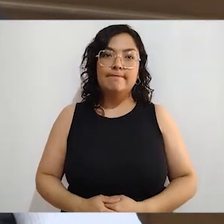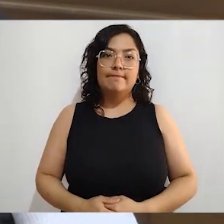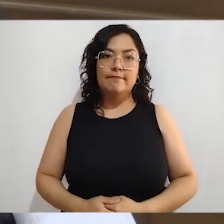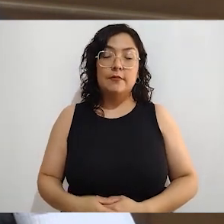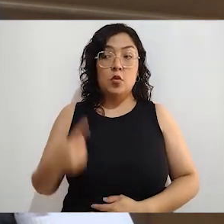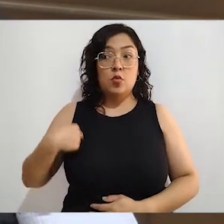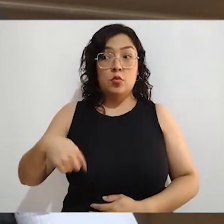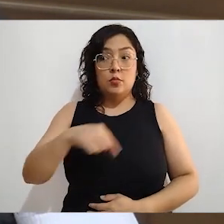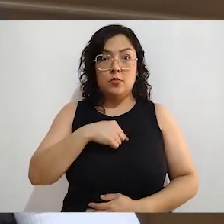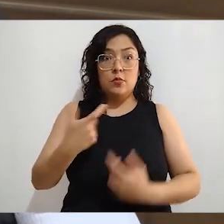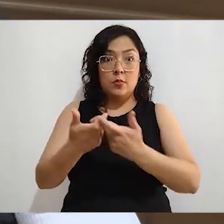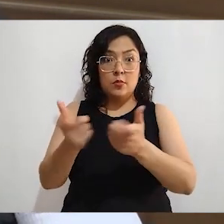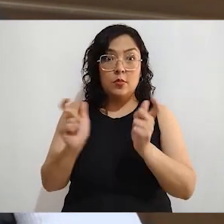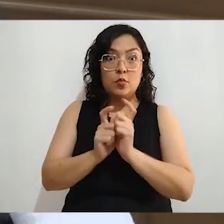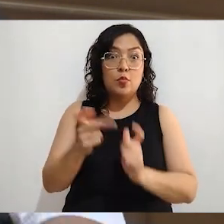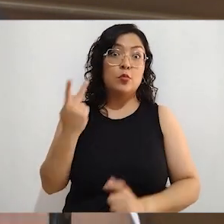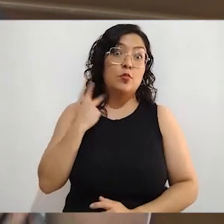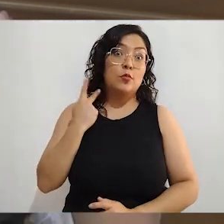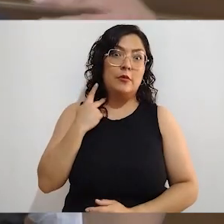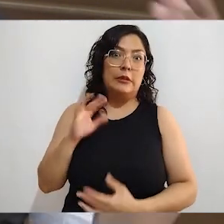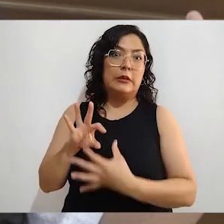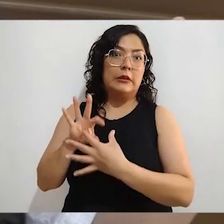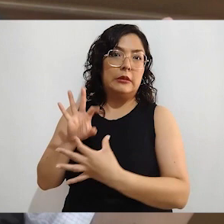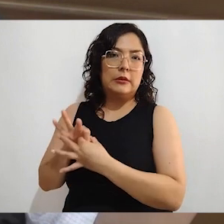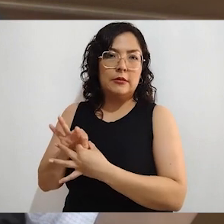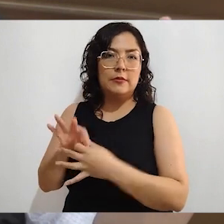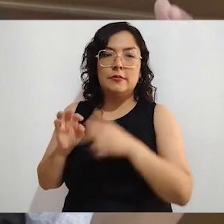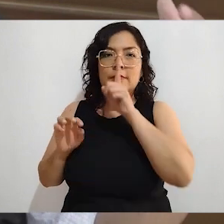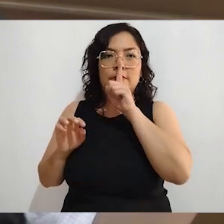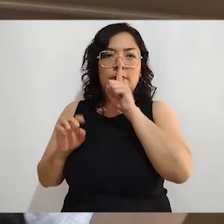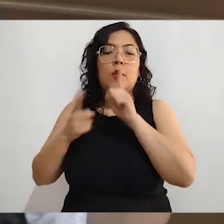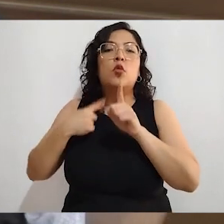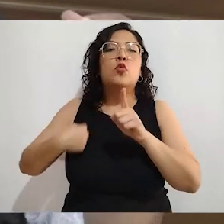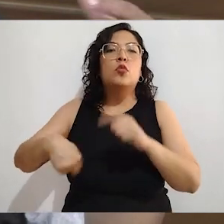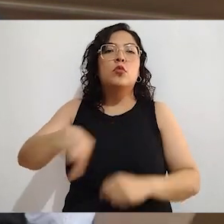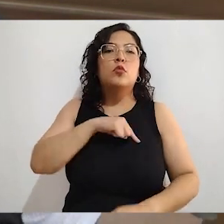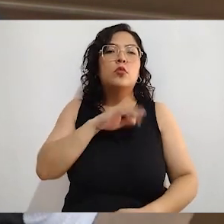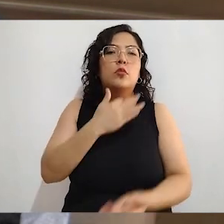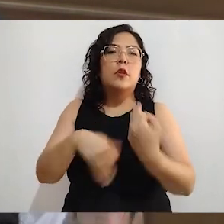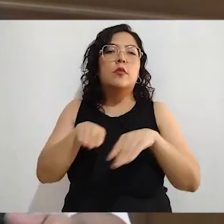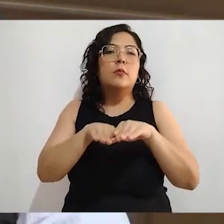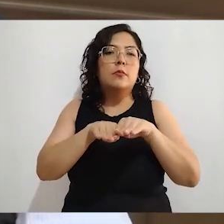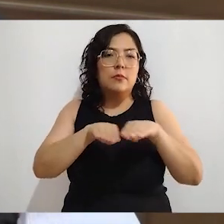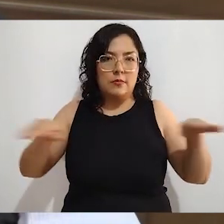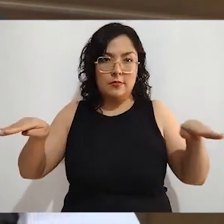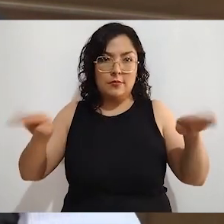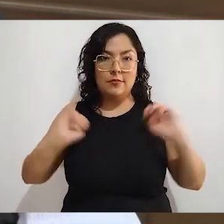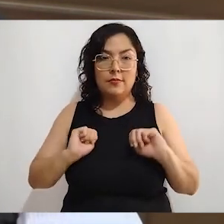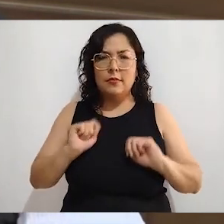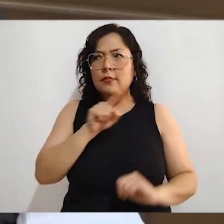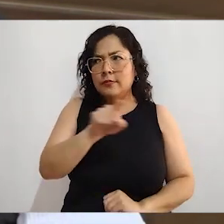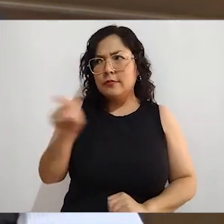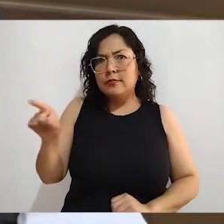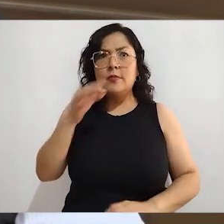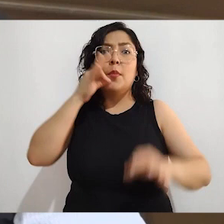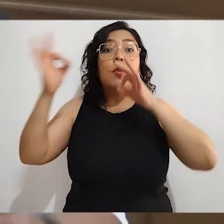Nosotros no estamos a favor y en contra de nadie. Respetamos a las organizaciones y a los partidos políticos que están haciendo su campaña.